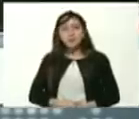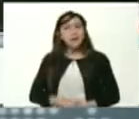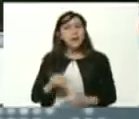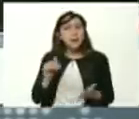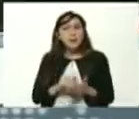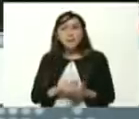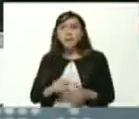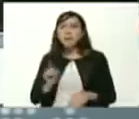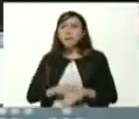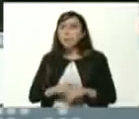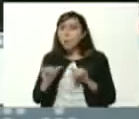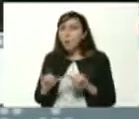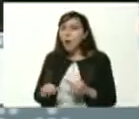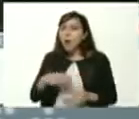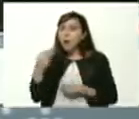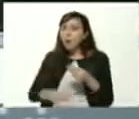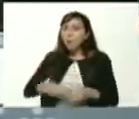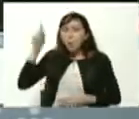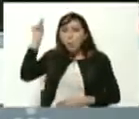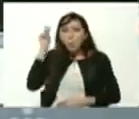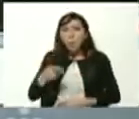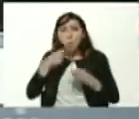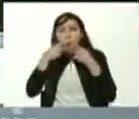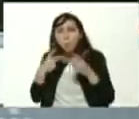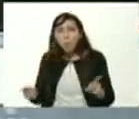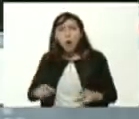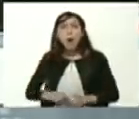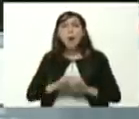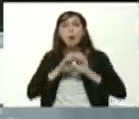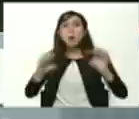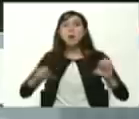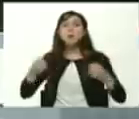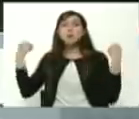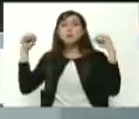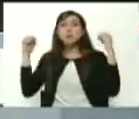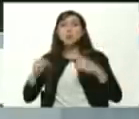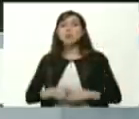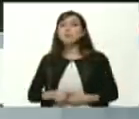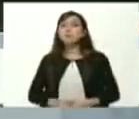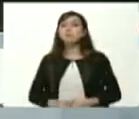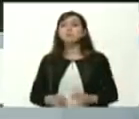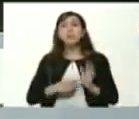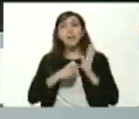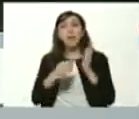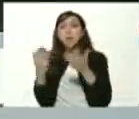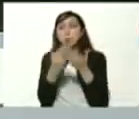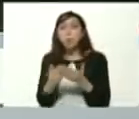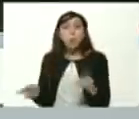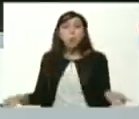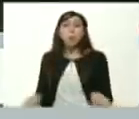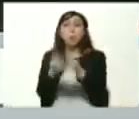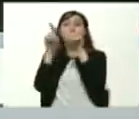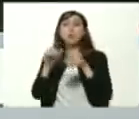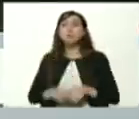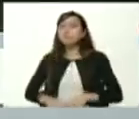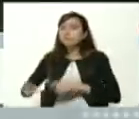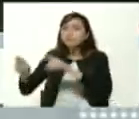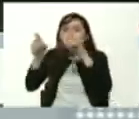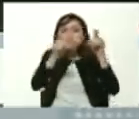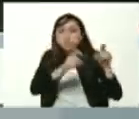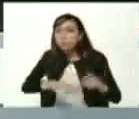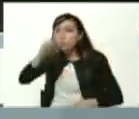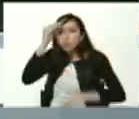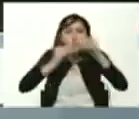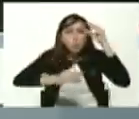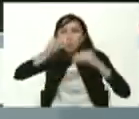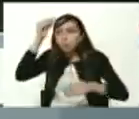con la pedagogía popular de la educación acción se convierten en estudiantes y enseñando aprende